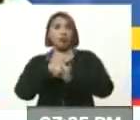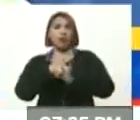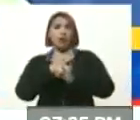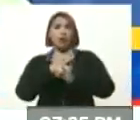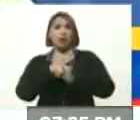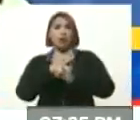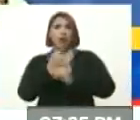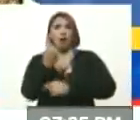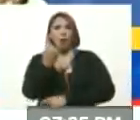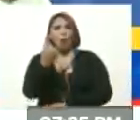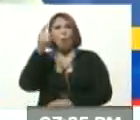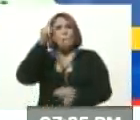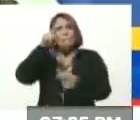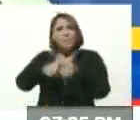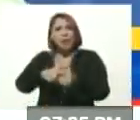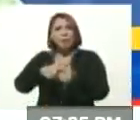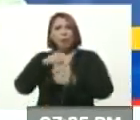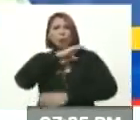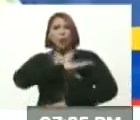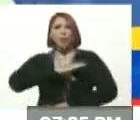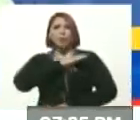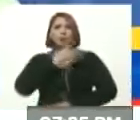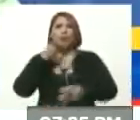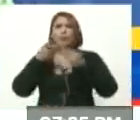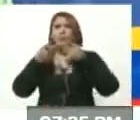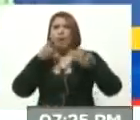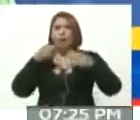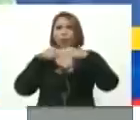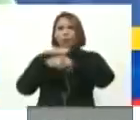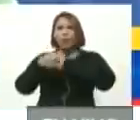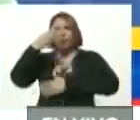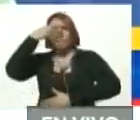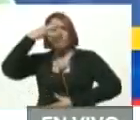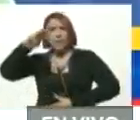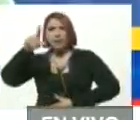a un miembro de la Comisión de Diálogo en México, Alex Zap,